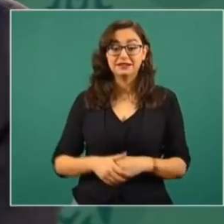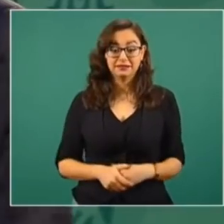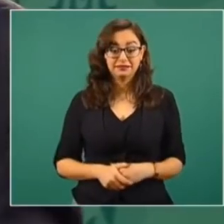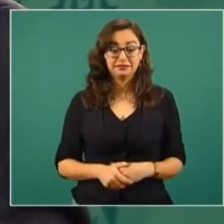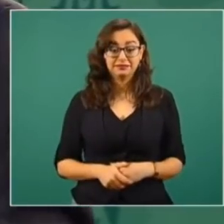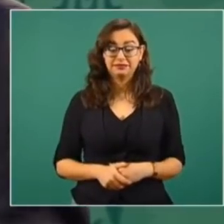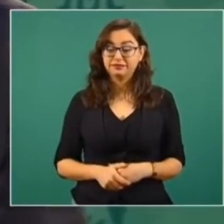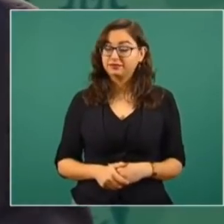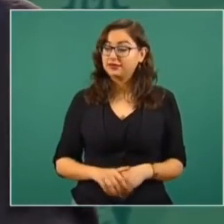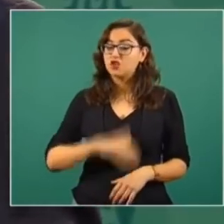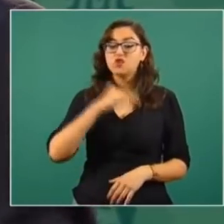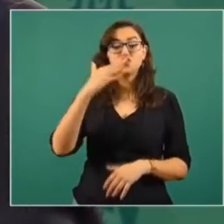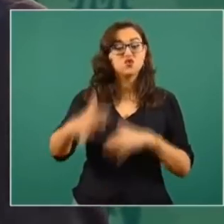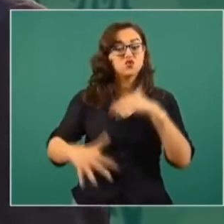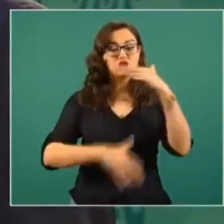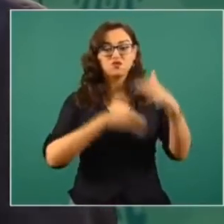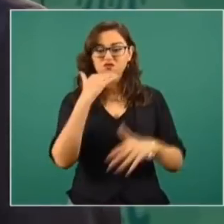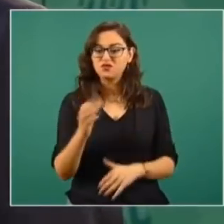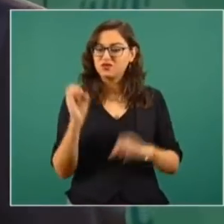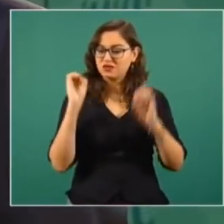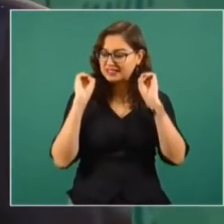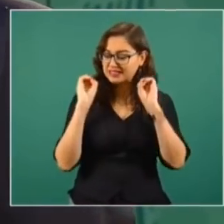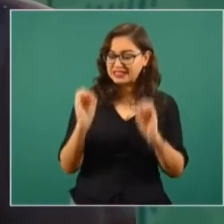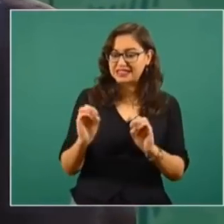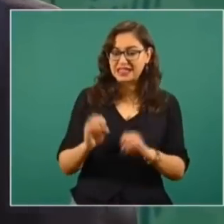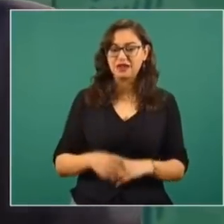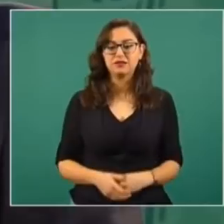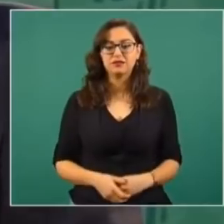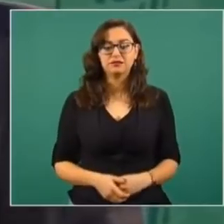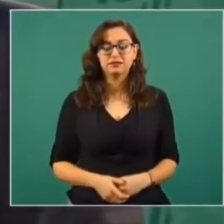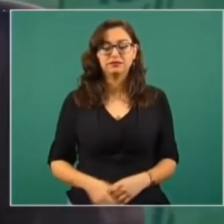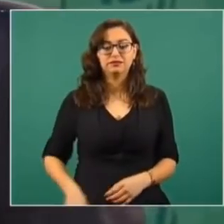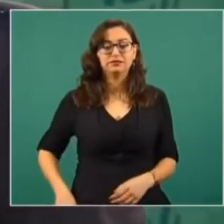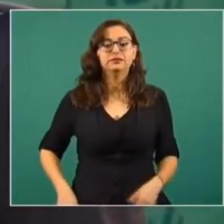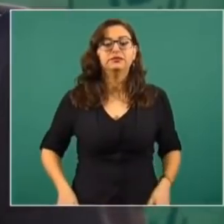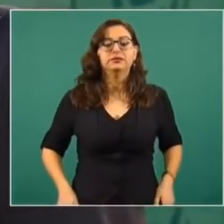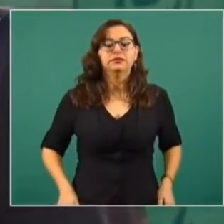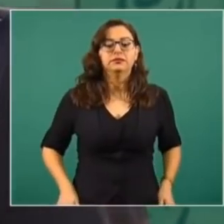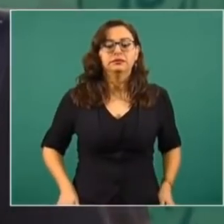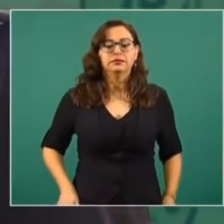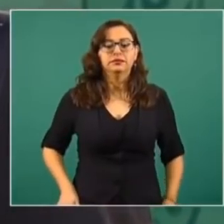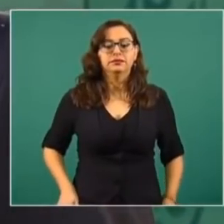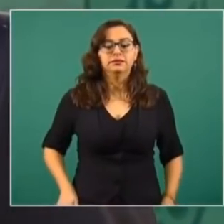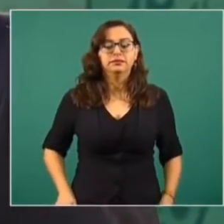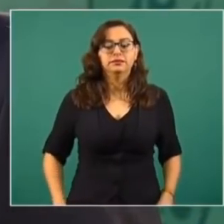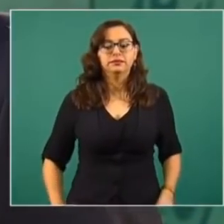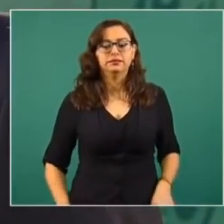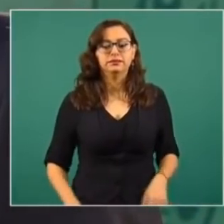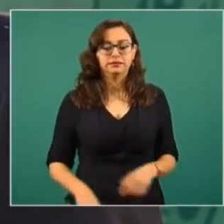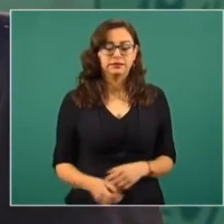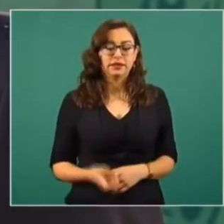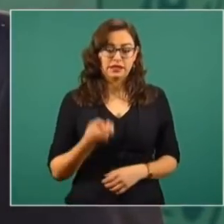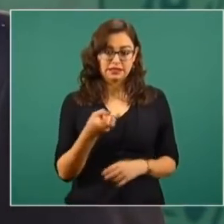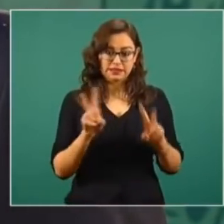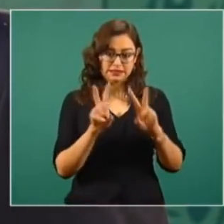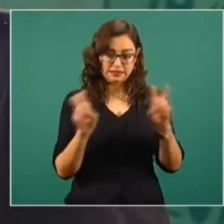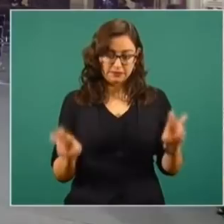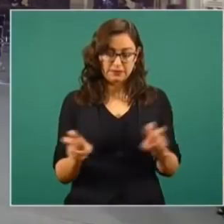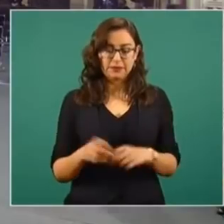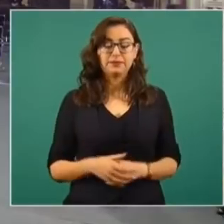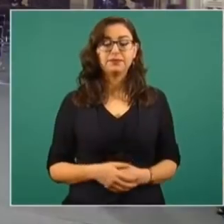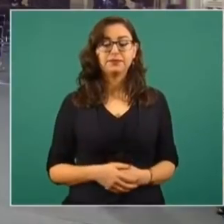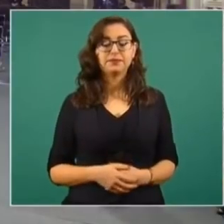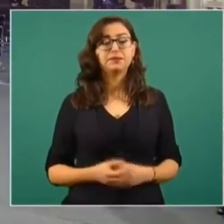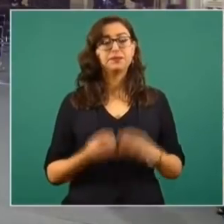Cero corrupción, cero impunidad. Entonces, por lo que estás señalando sobre Pemex. Sí, presidente. Mi